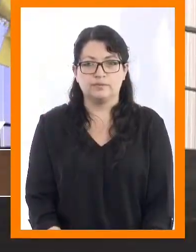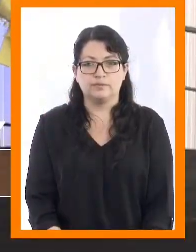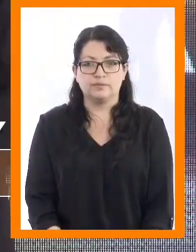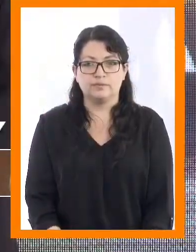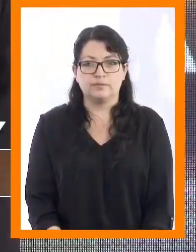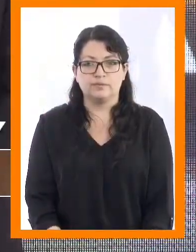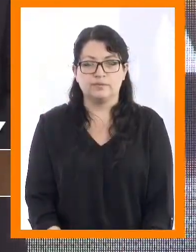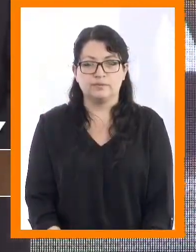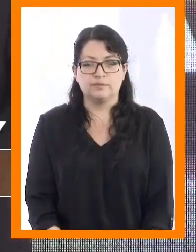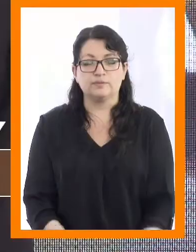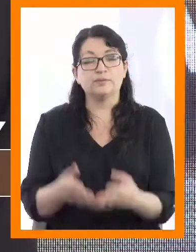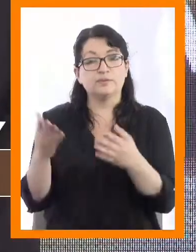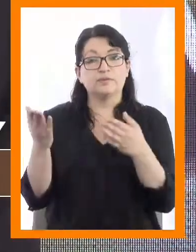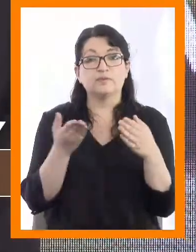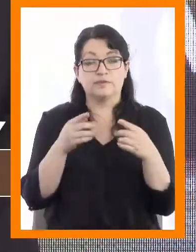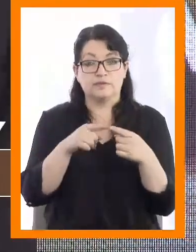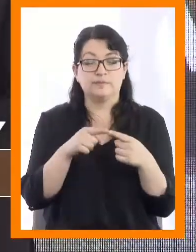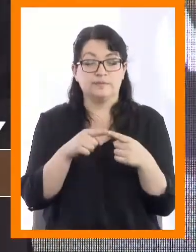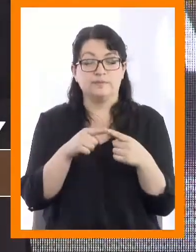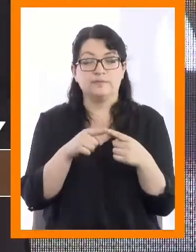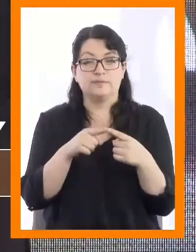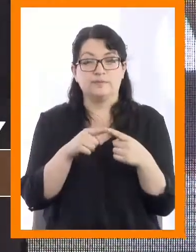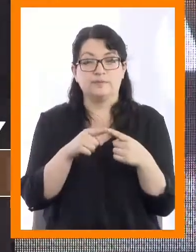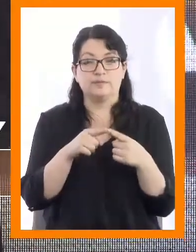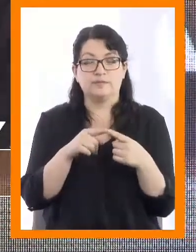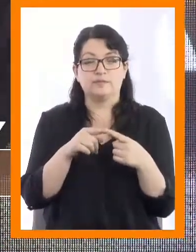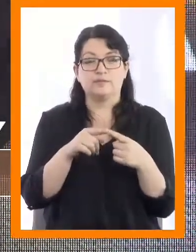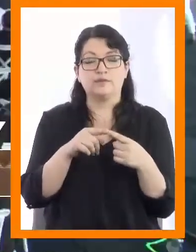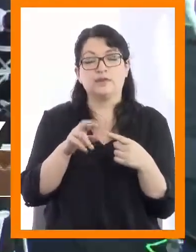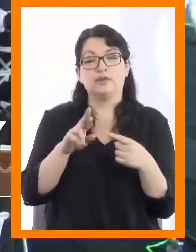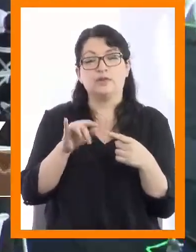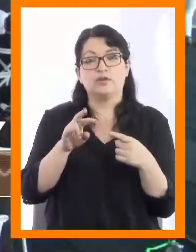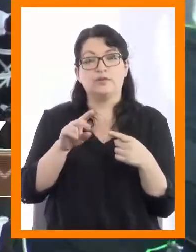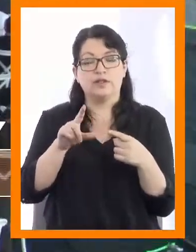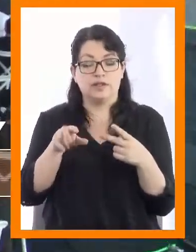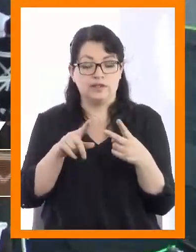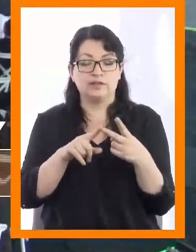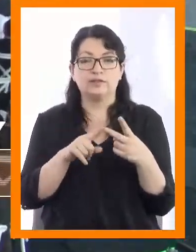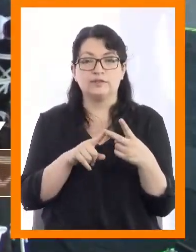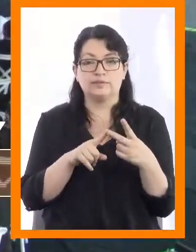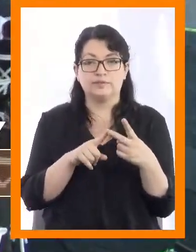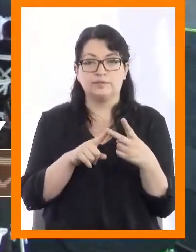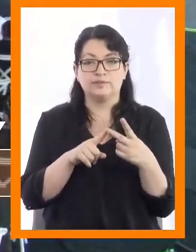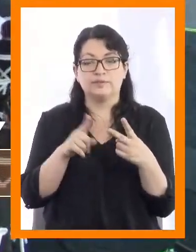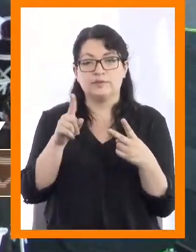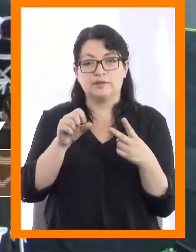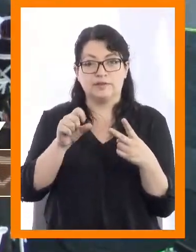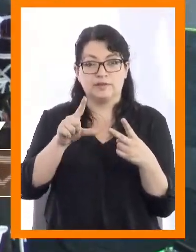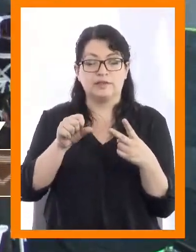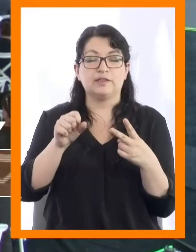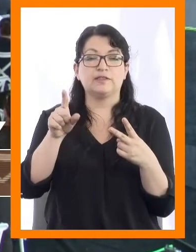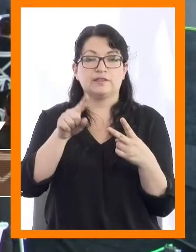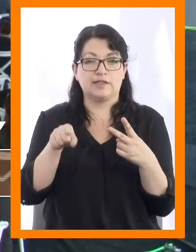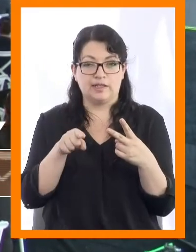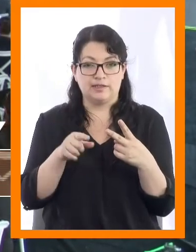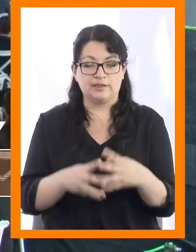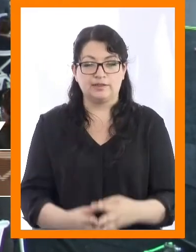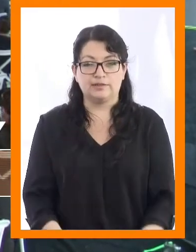Manuela Elizabeth Rubilar Buenulef Tiare Estefanía Salas Ferreira.